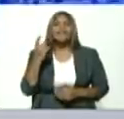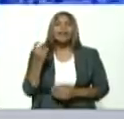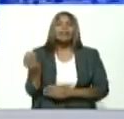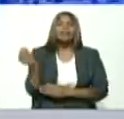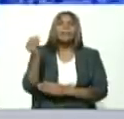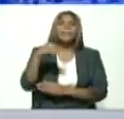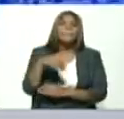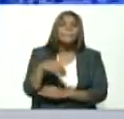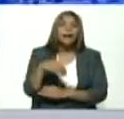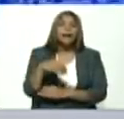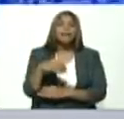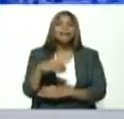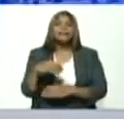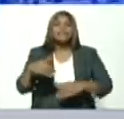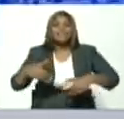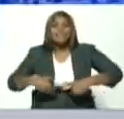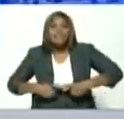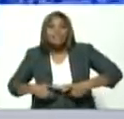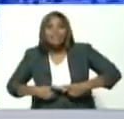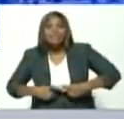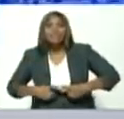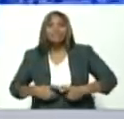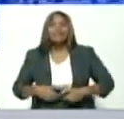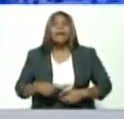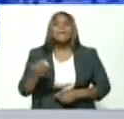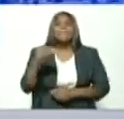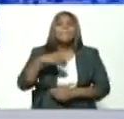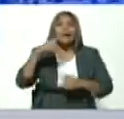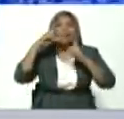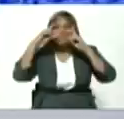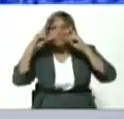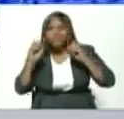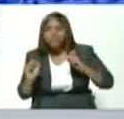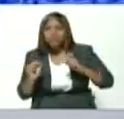fortaleza, el suficiente profesionalismo.